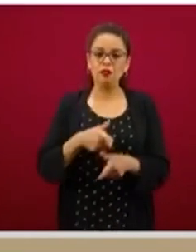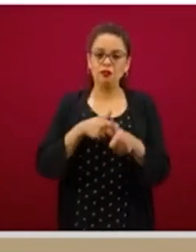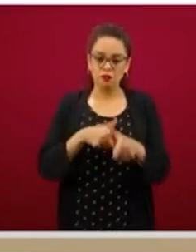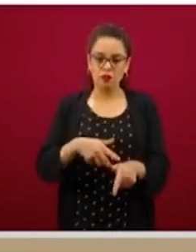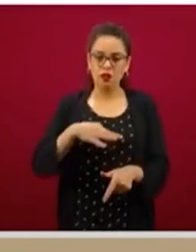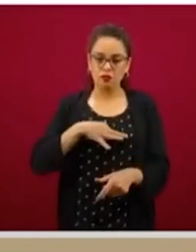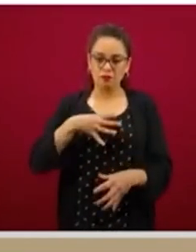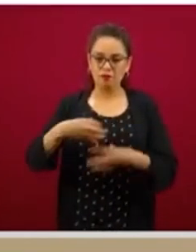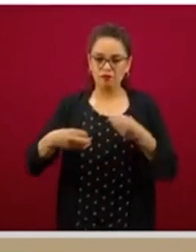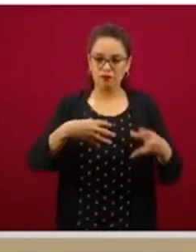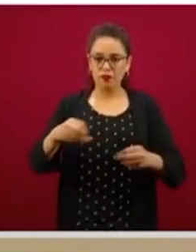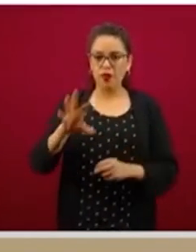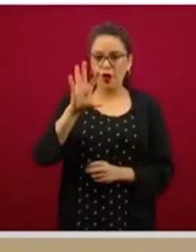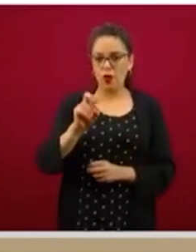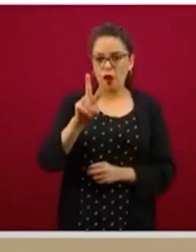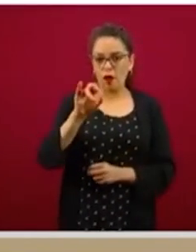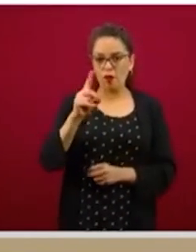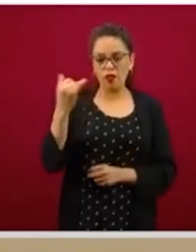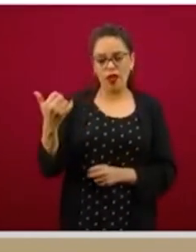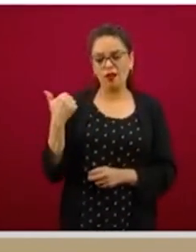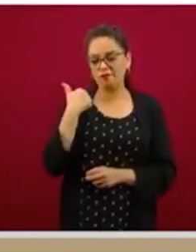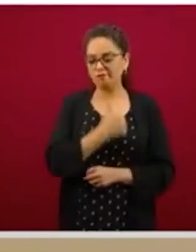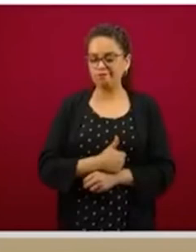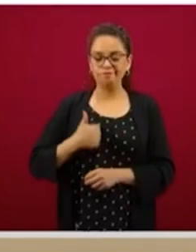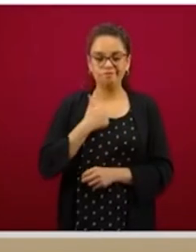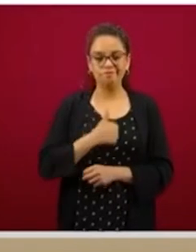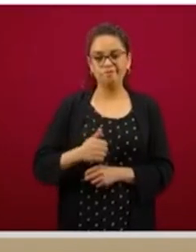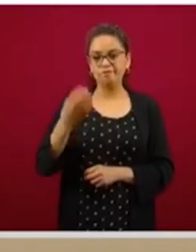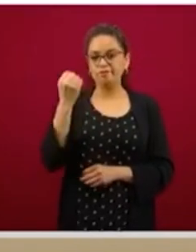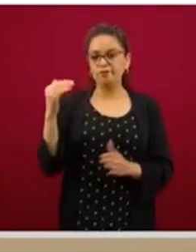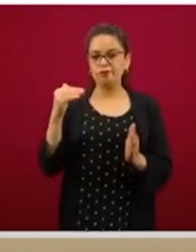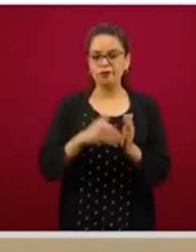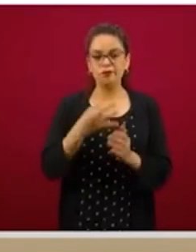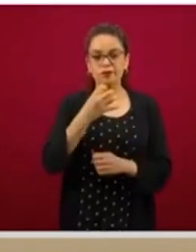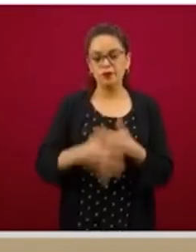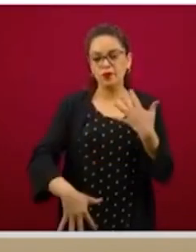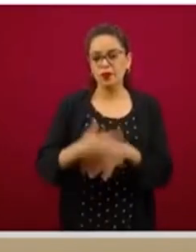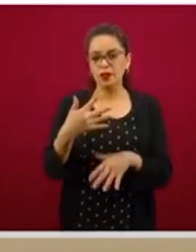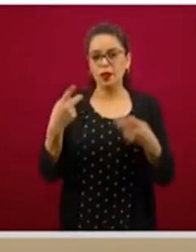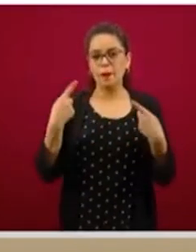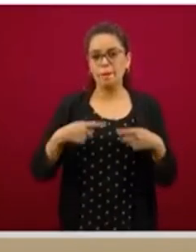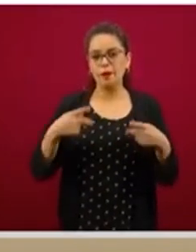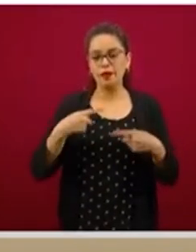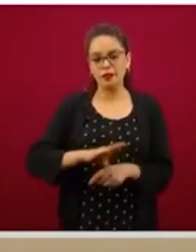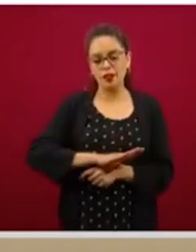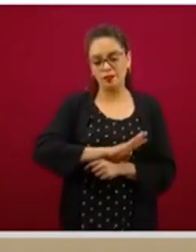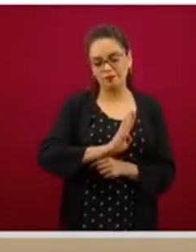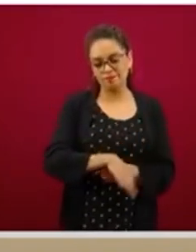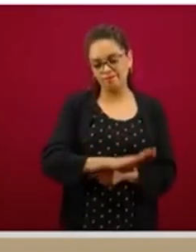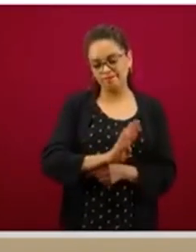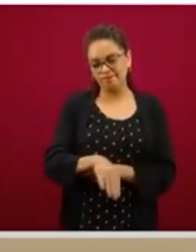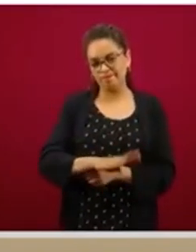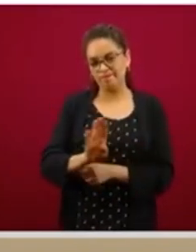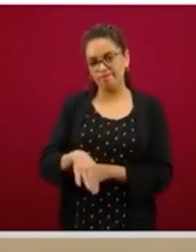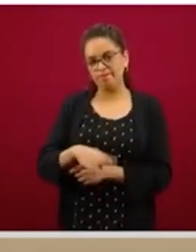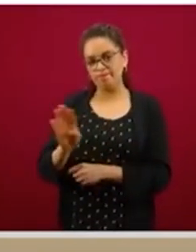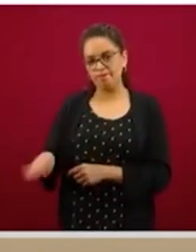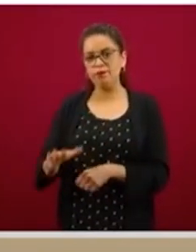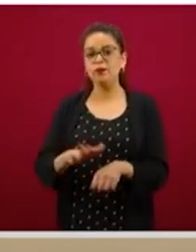y muy desafortunadamente 9 mil 415 personas han perdido la vida por COVID,